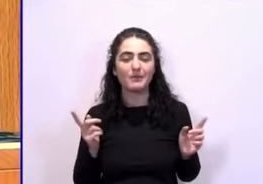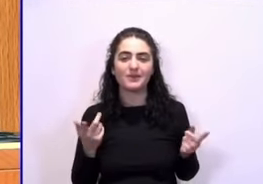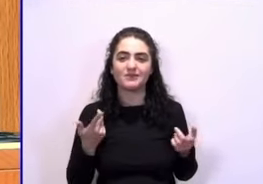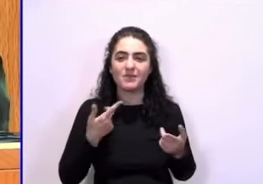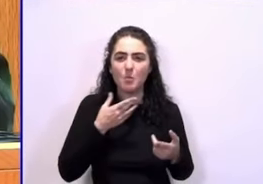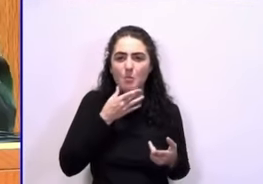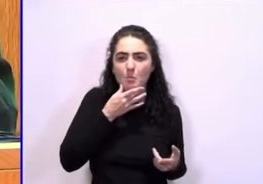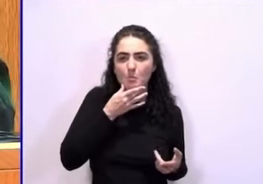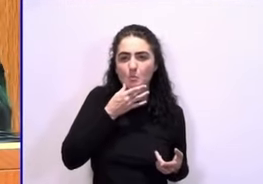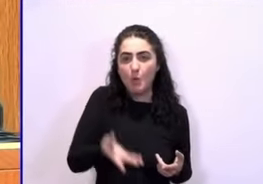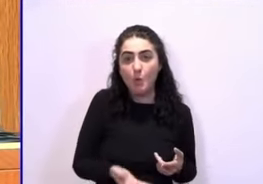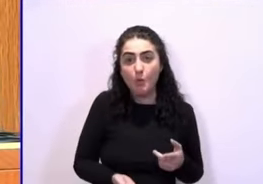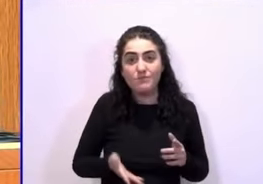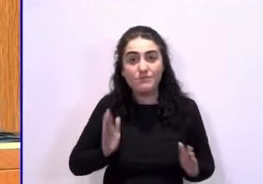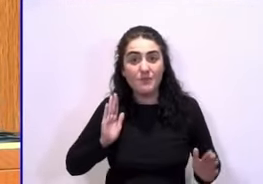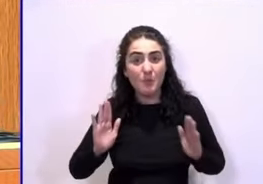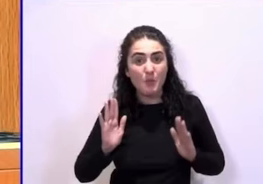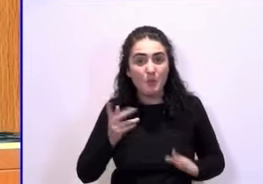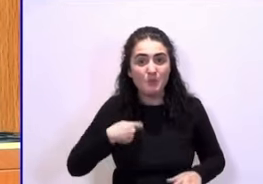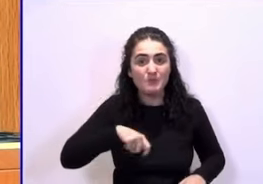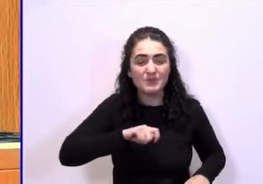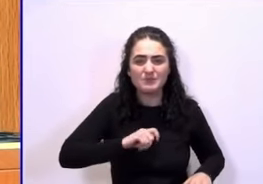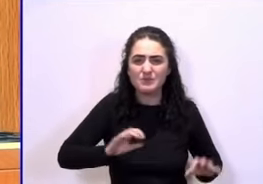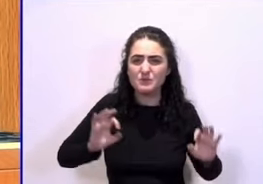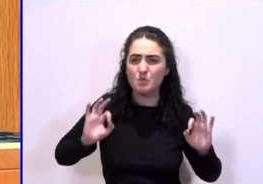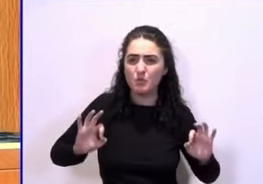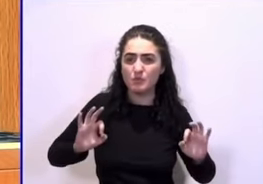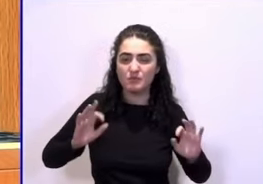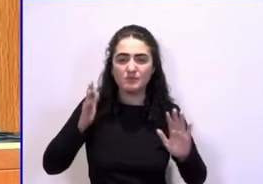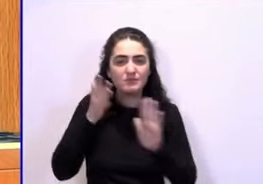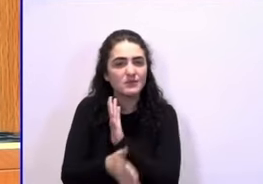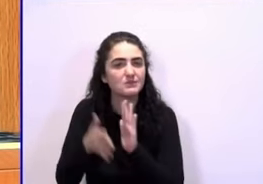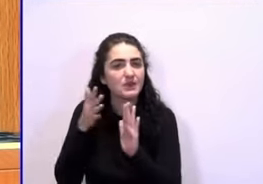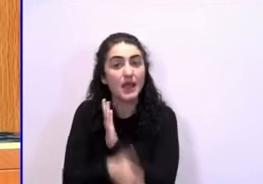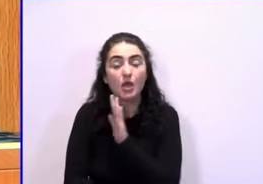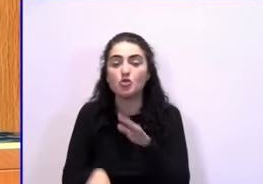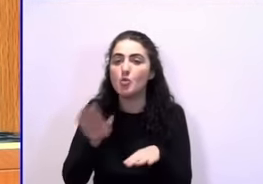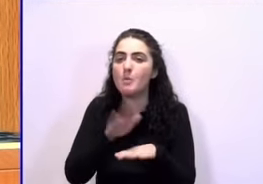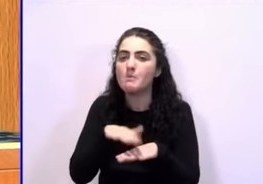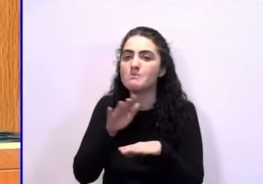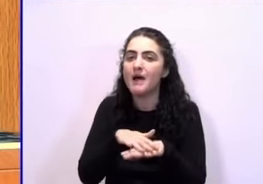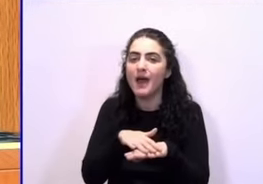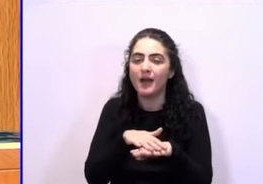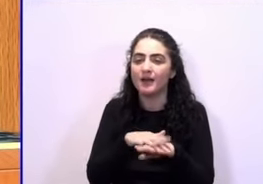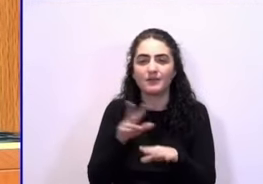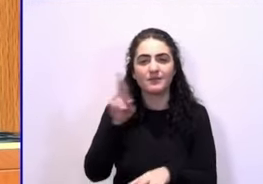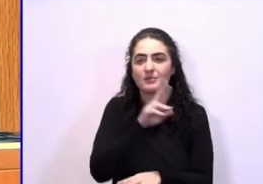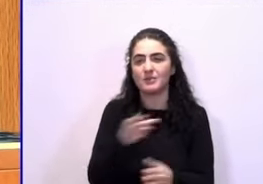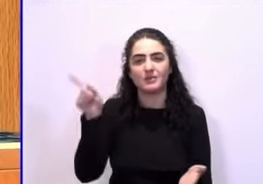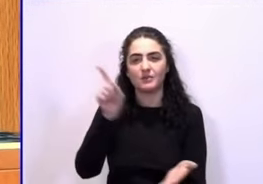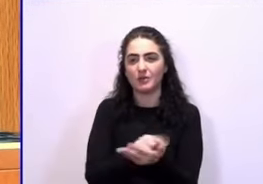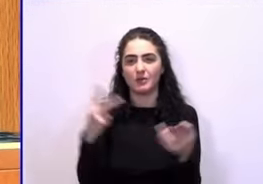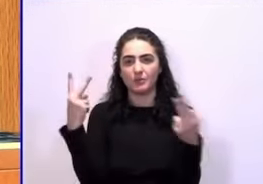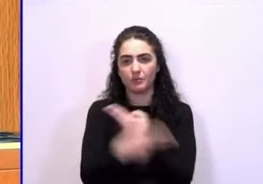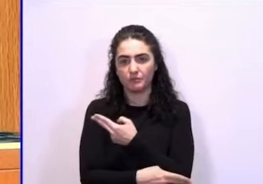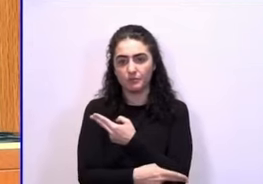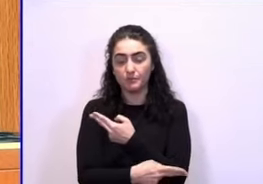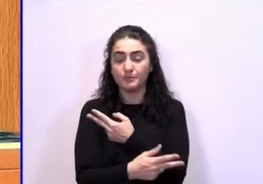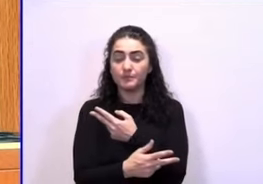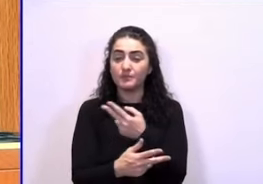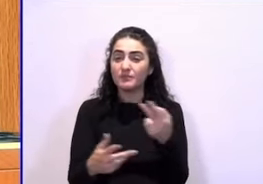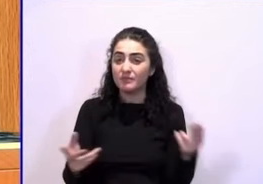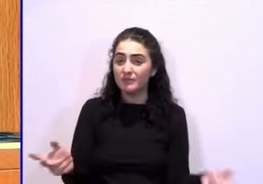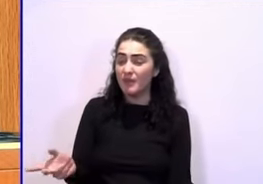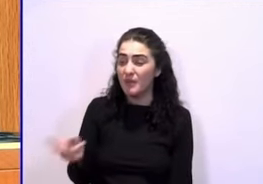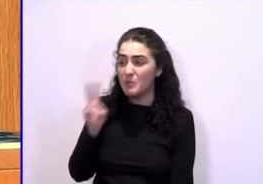vergüenza de lo que ocurrió en este país, podremos evitar que se vuelva a repetir. Y mire, señor Alda,